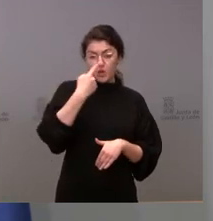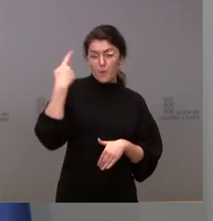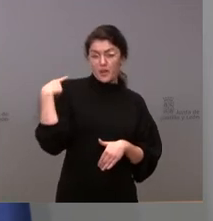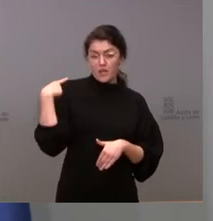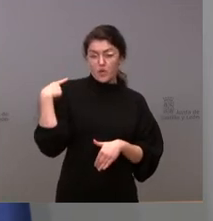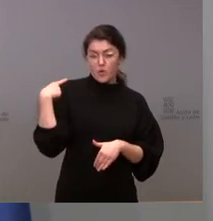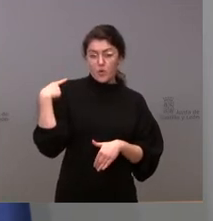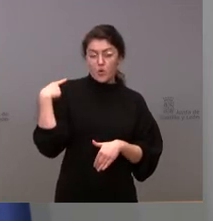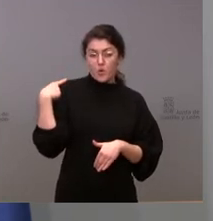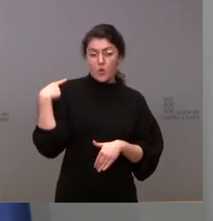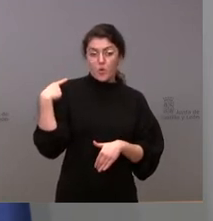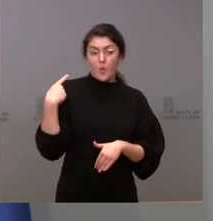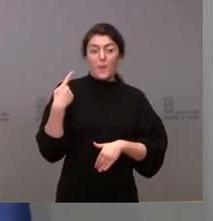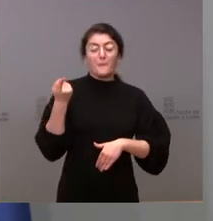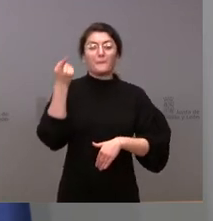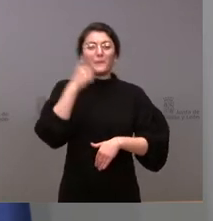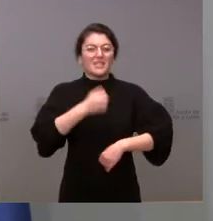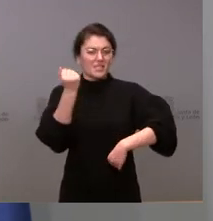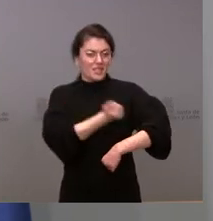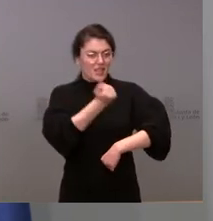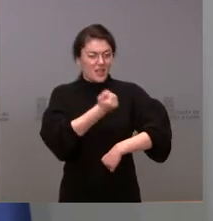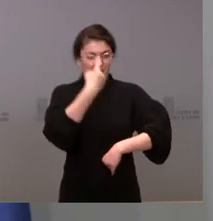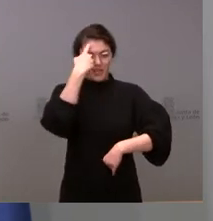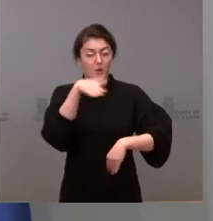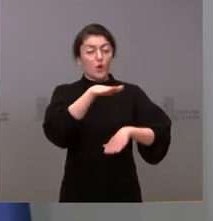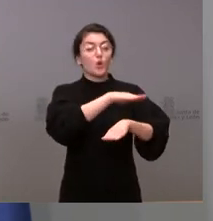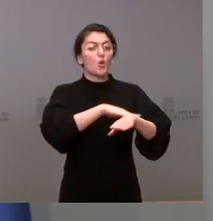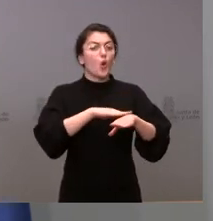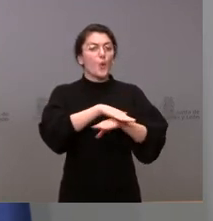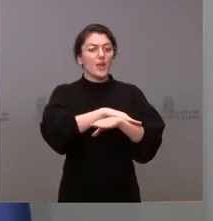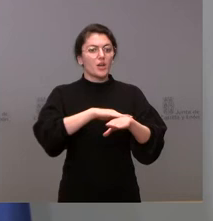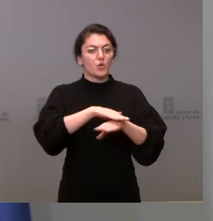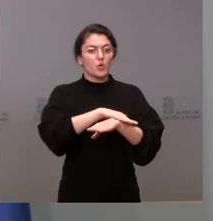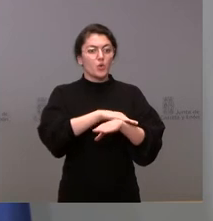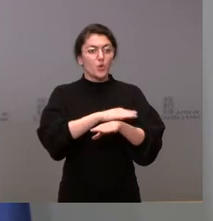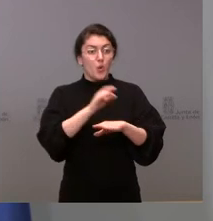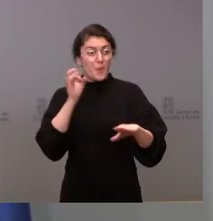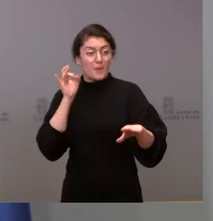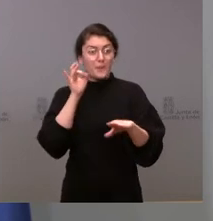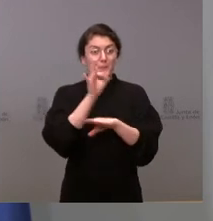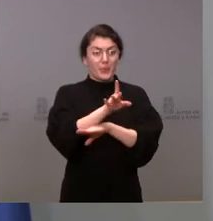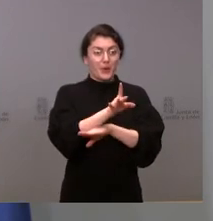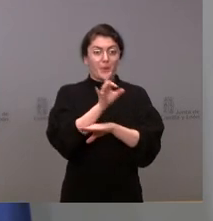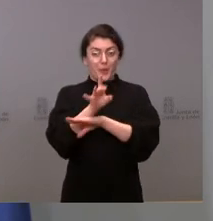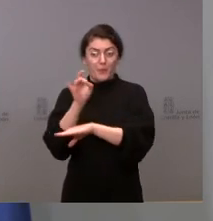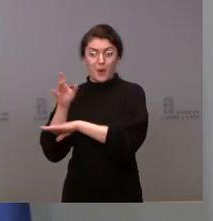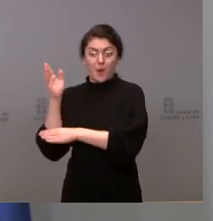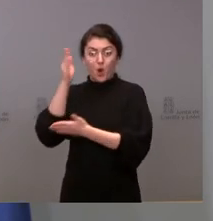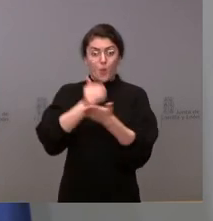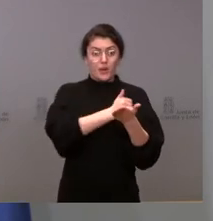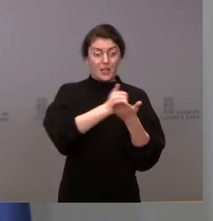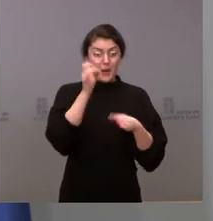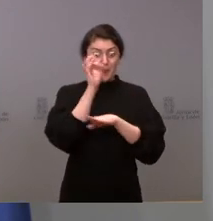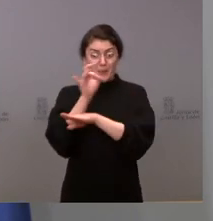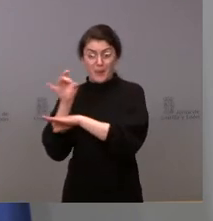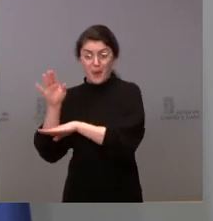mes de diciembre, en concreto, el Gobierno envió un primer documento a las comunidades autónomas para que nos posicionáramos en torno al mismo a lo